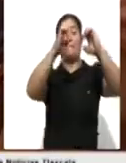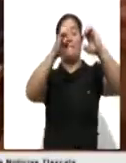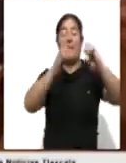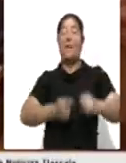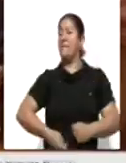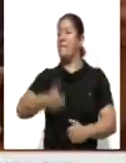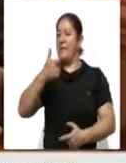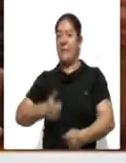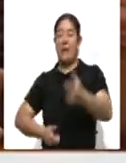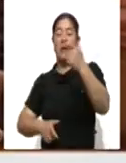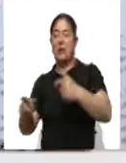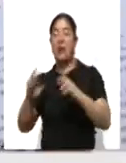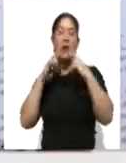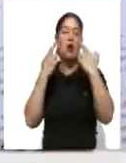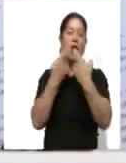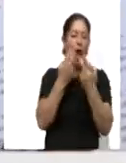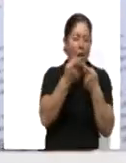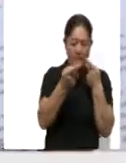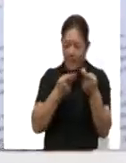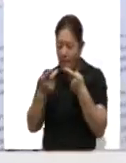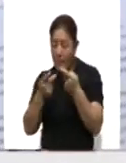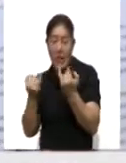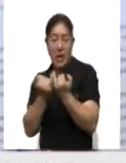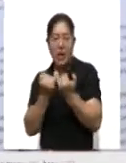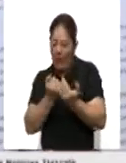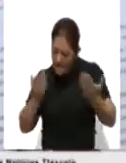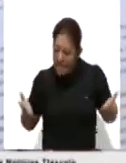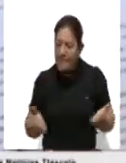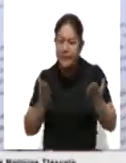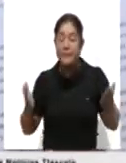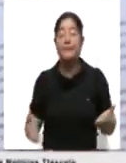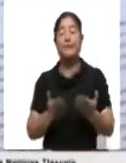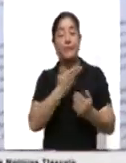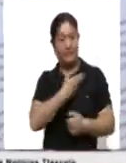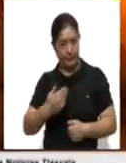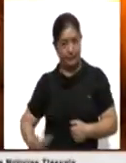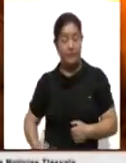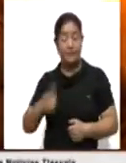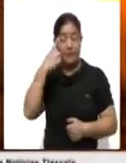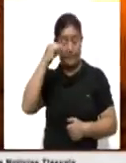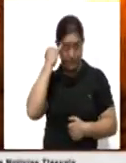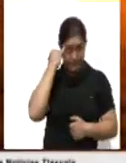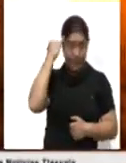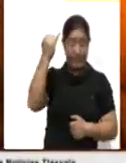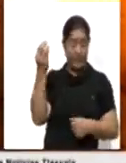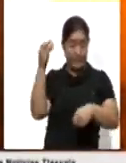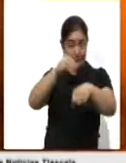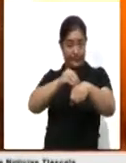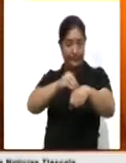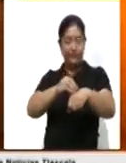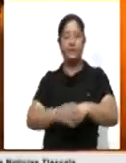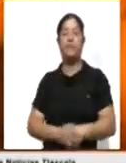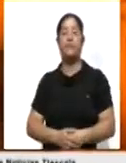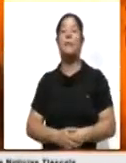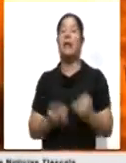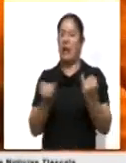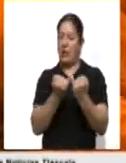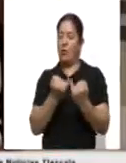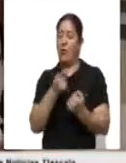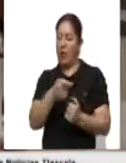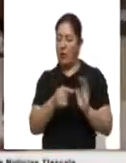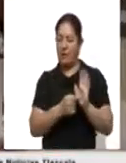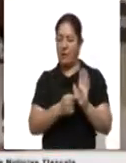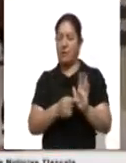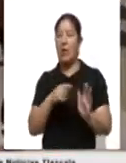las reuniones de planeación, así como el impulso presidencial que tuvo en su momento para su creación. Cabe señalar que durante la presentación